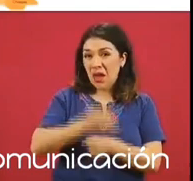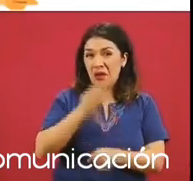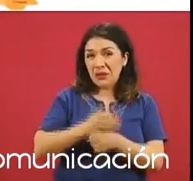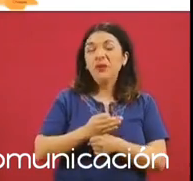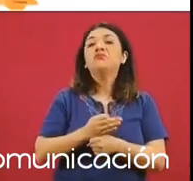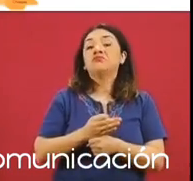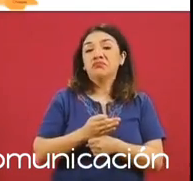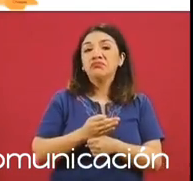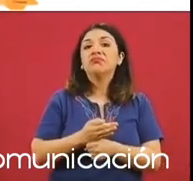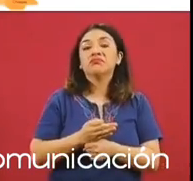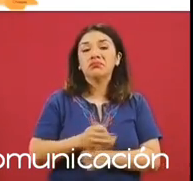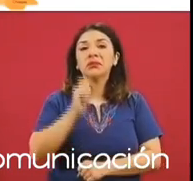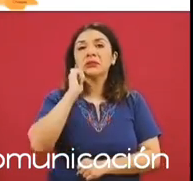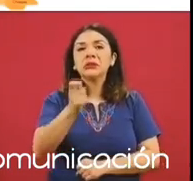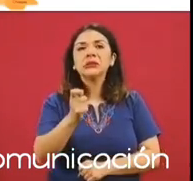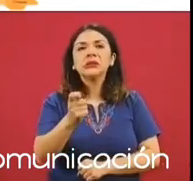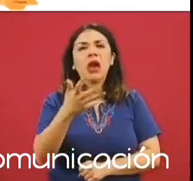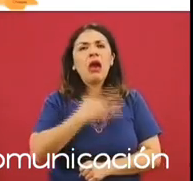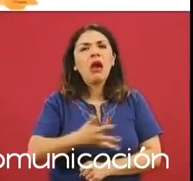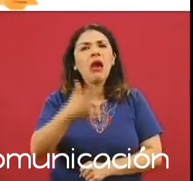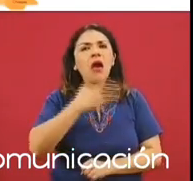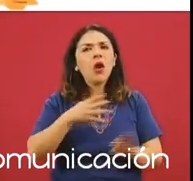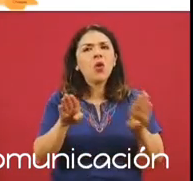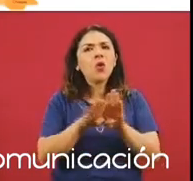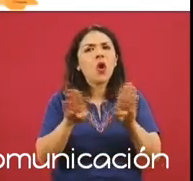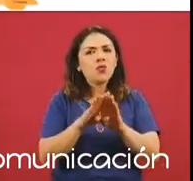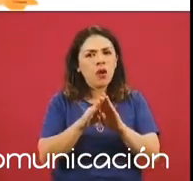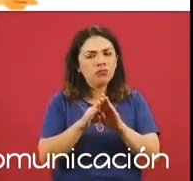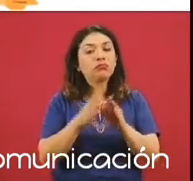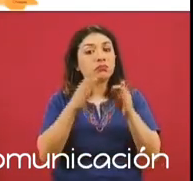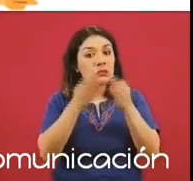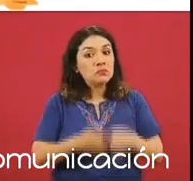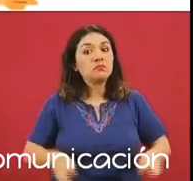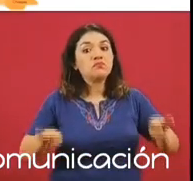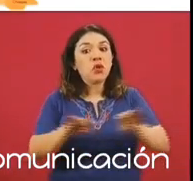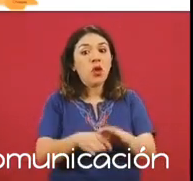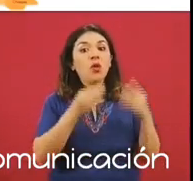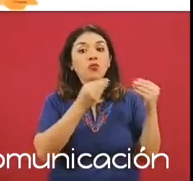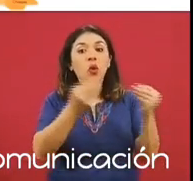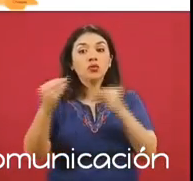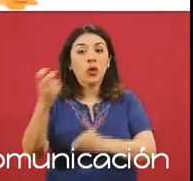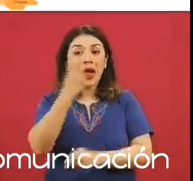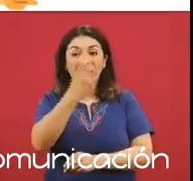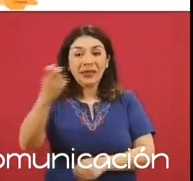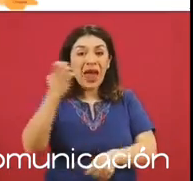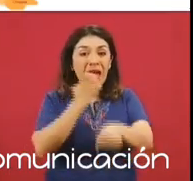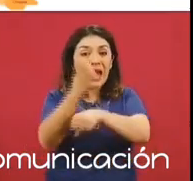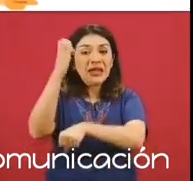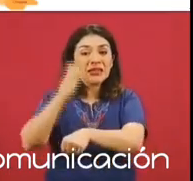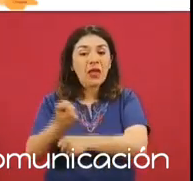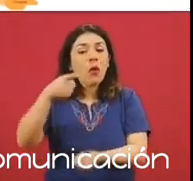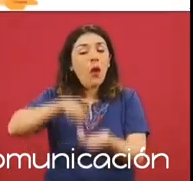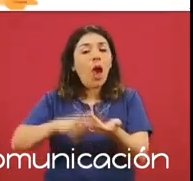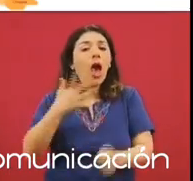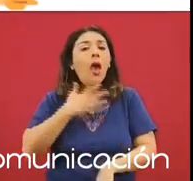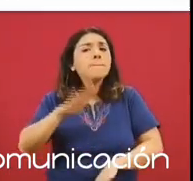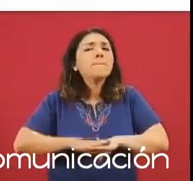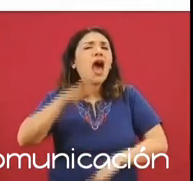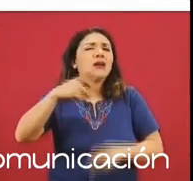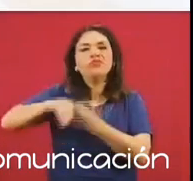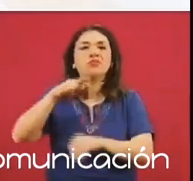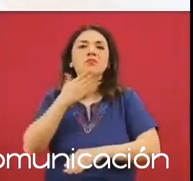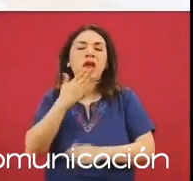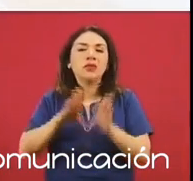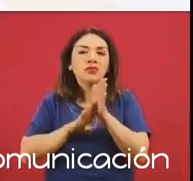proporción importante de estas entidades federativas, que es donde existen mayores niveles de